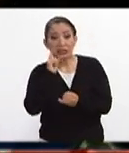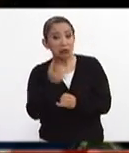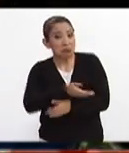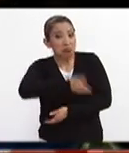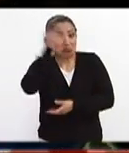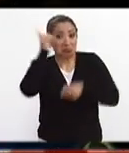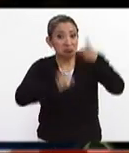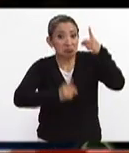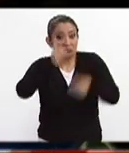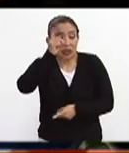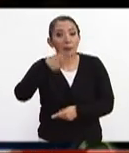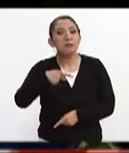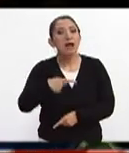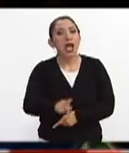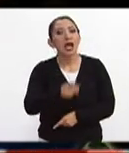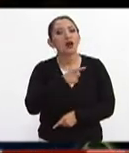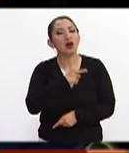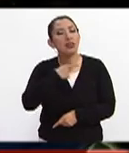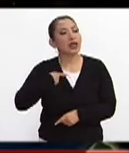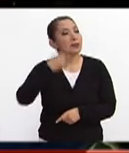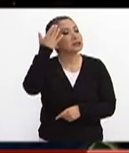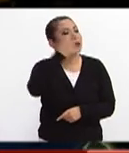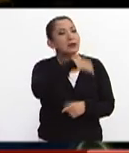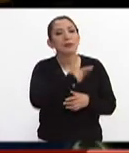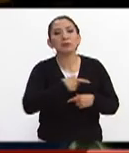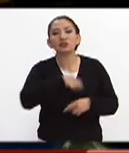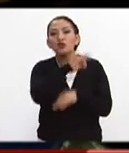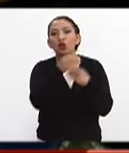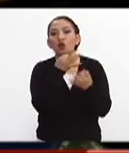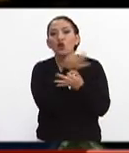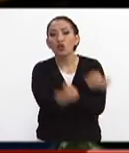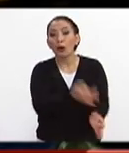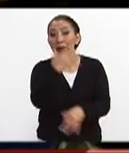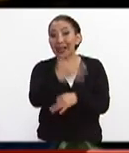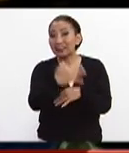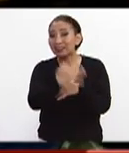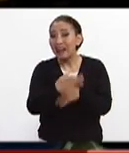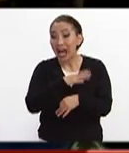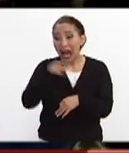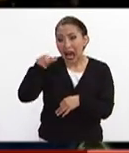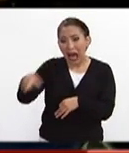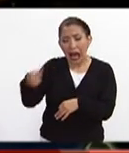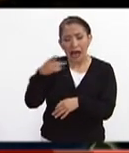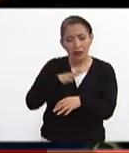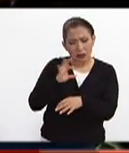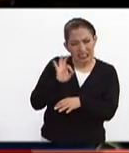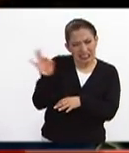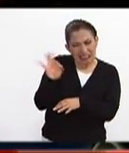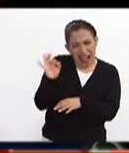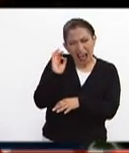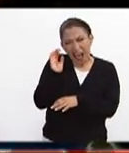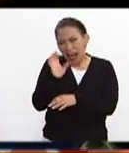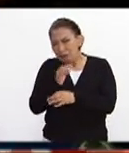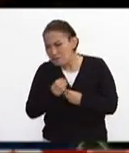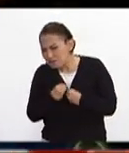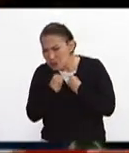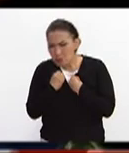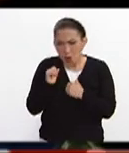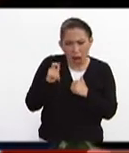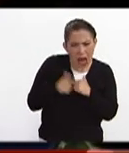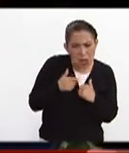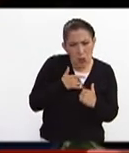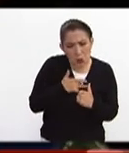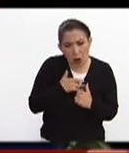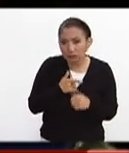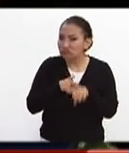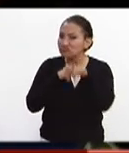Sin embargo, debe de saber el pueblo mexicano que mientras exista la mínima posibilidad de que haya alguien